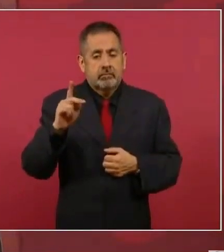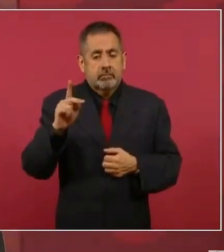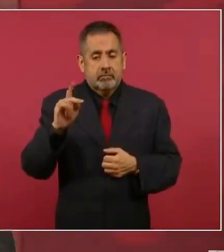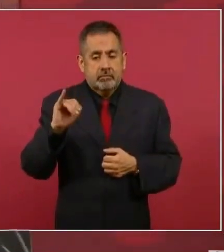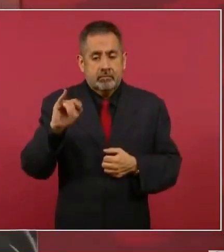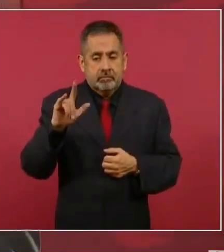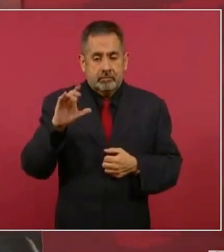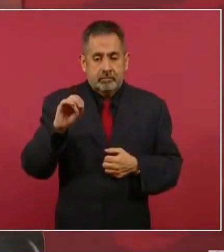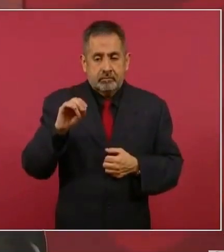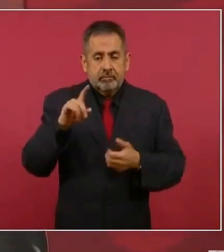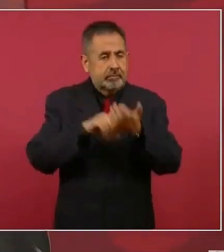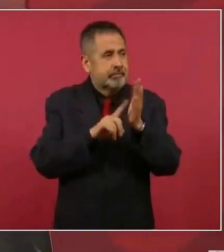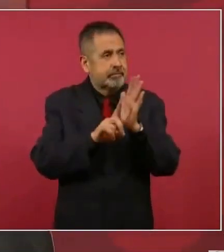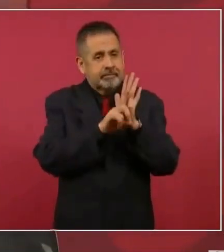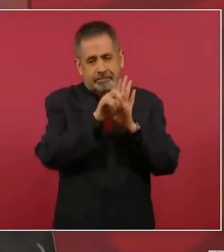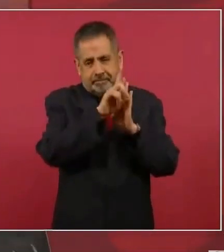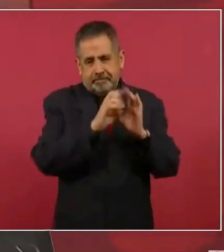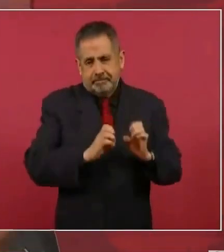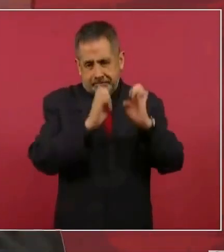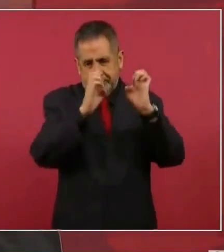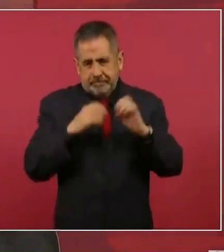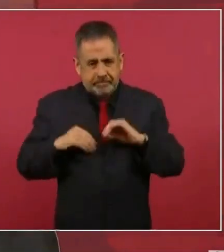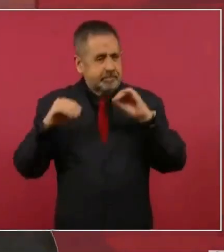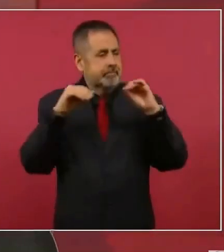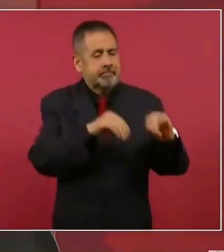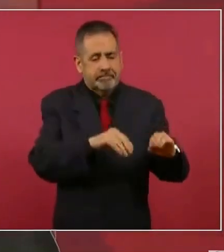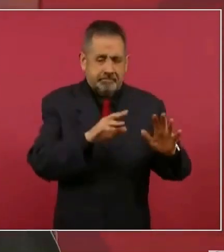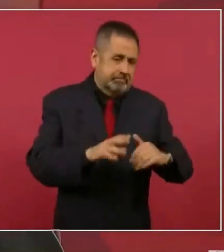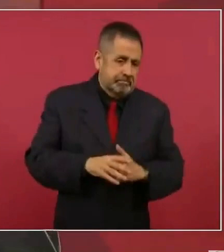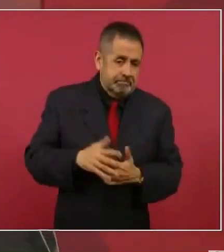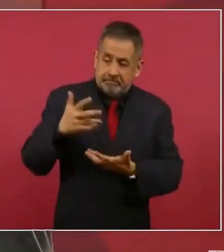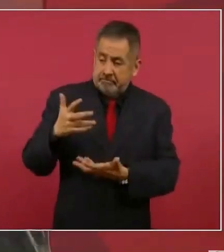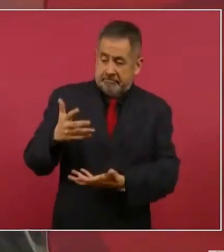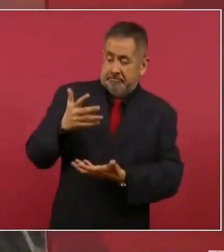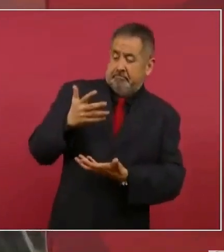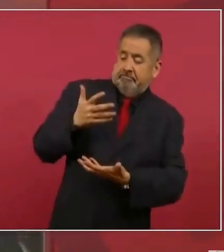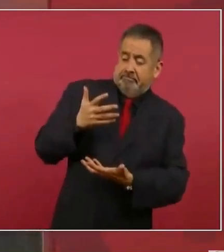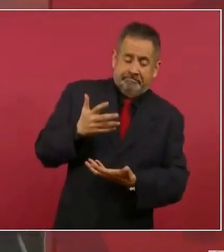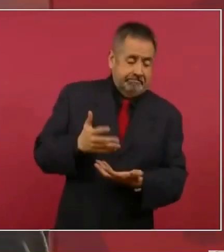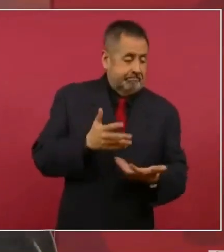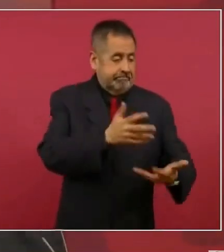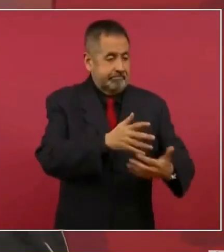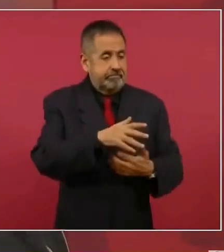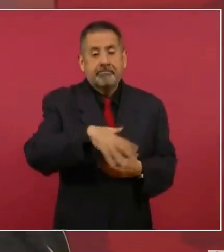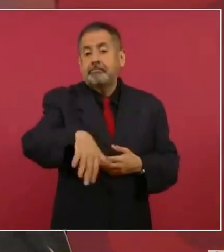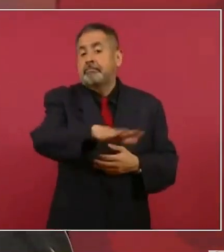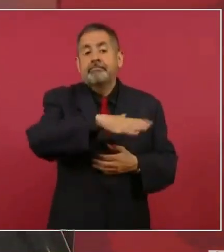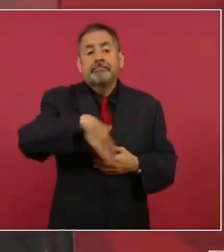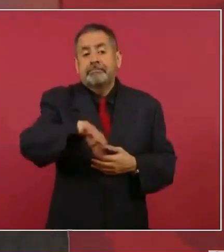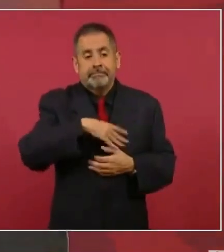departamento, y llegué y ya pues estaban todos dormidos.